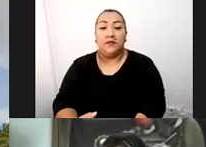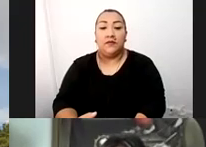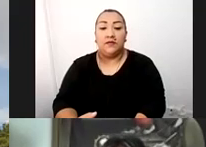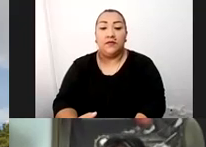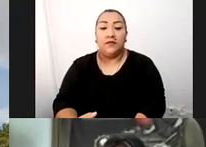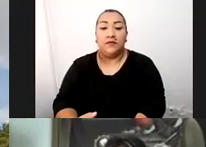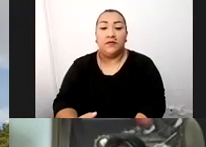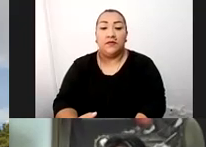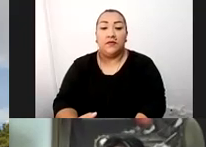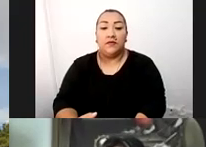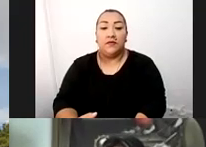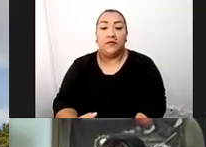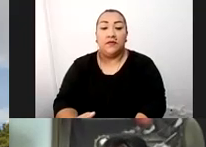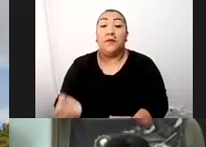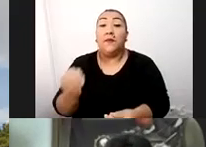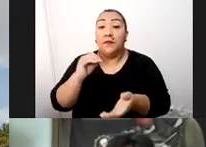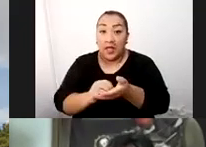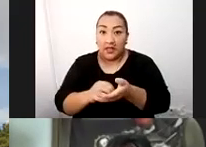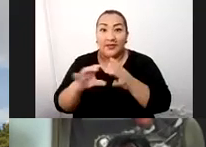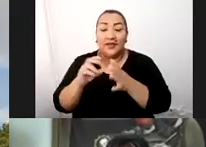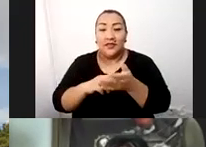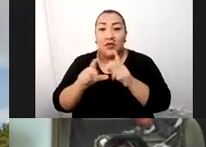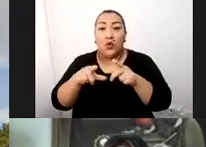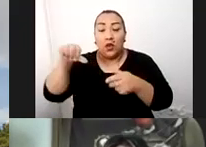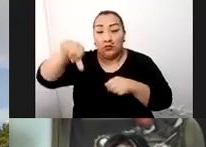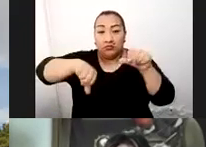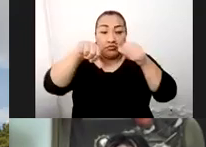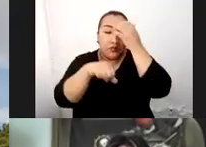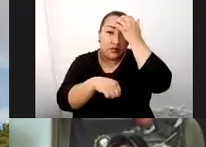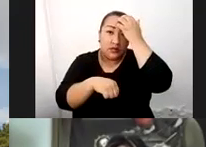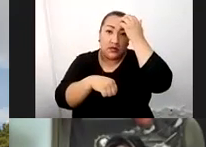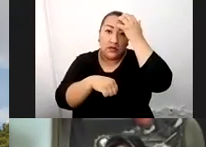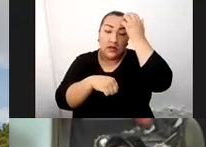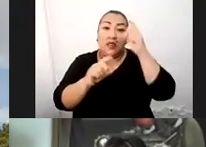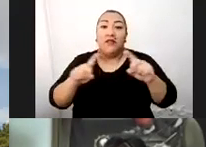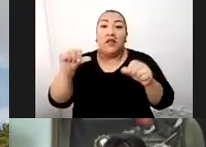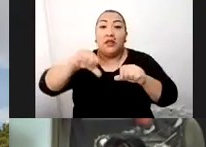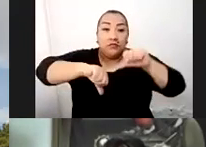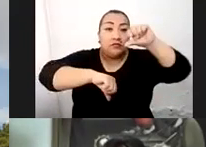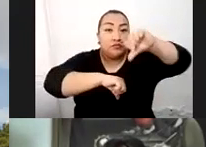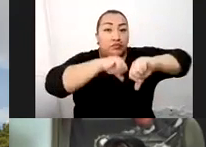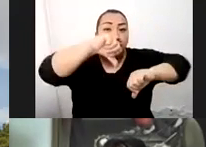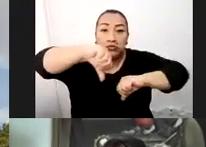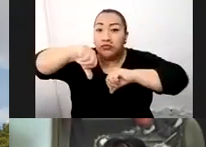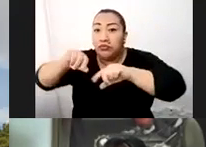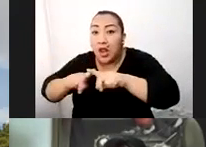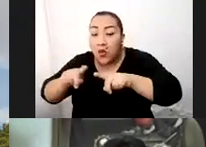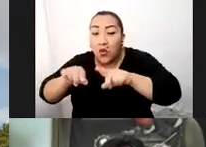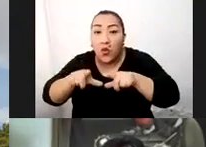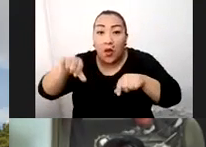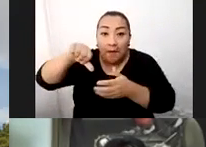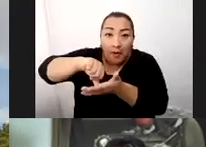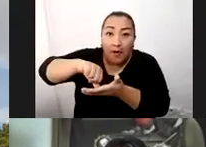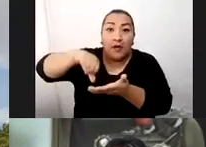Asimismo, estamos constituyendo el destino amazónico. Les comentaba que Cusco es 51% de su territorio es